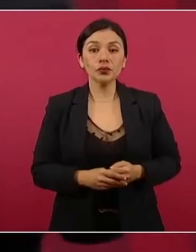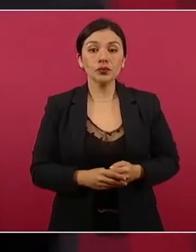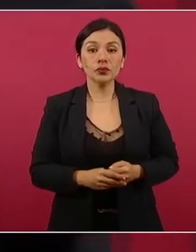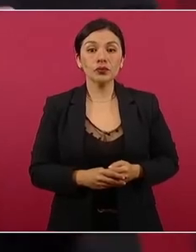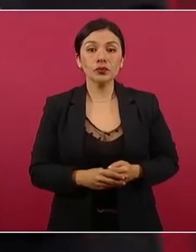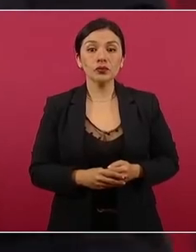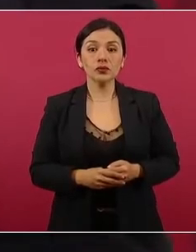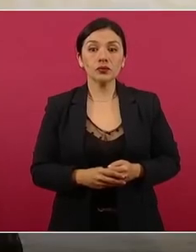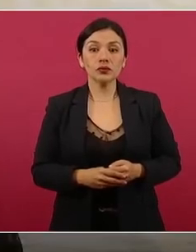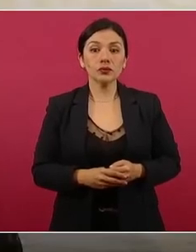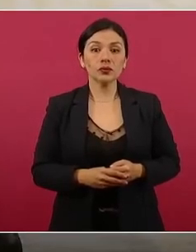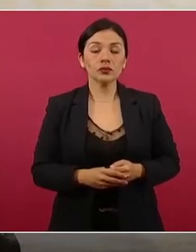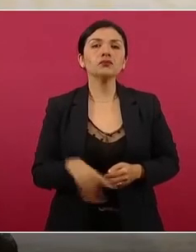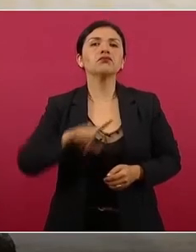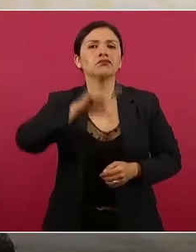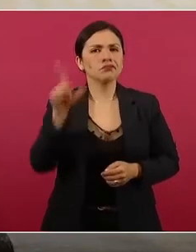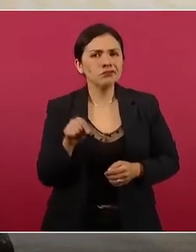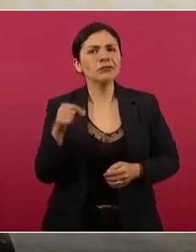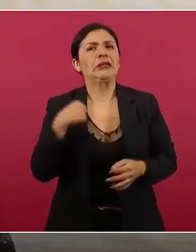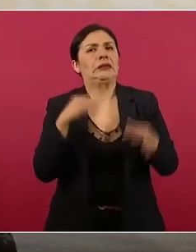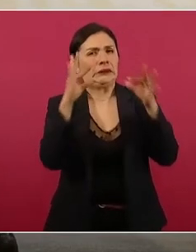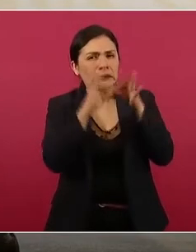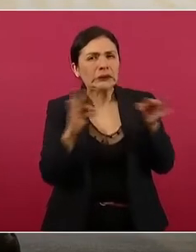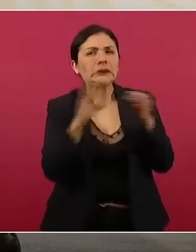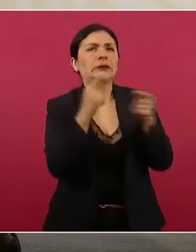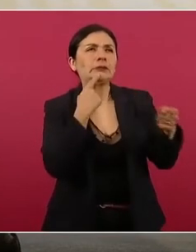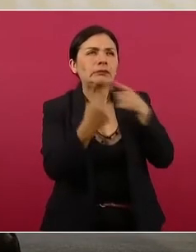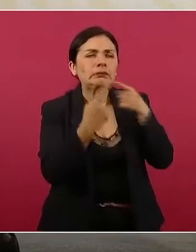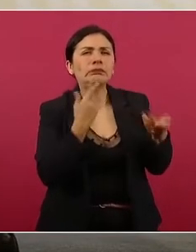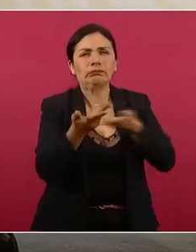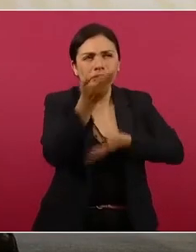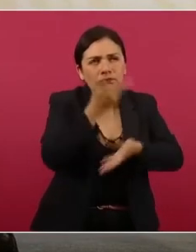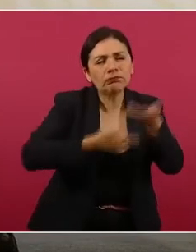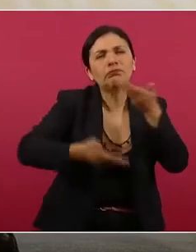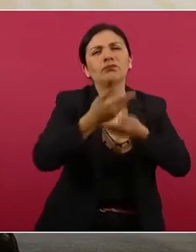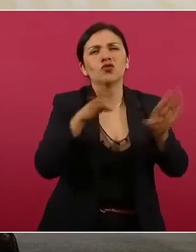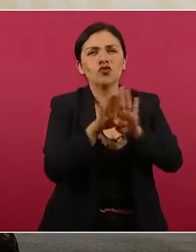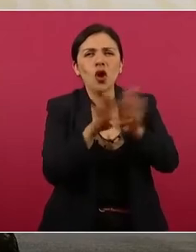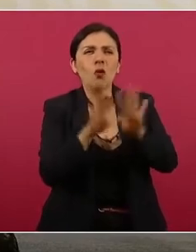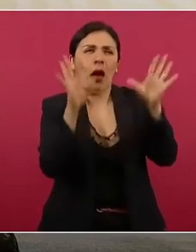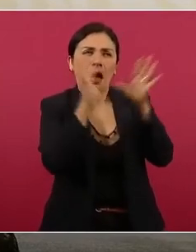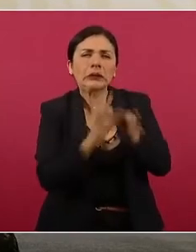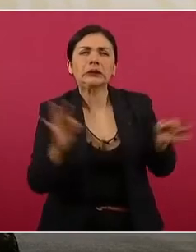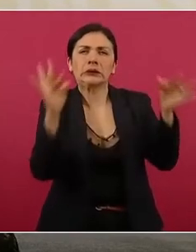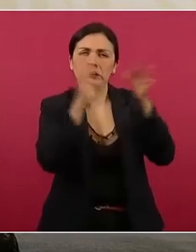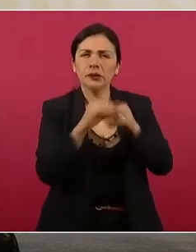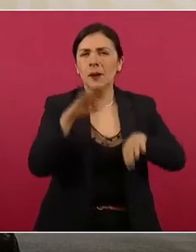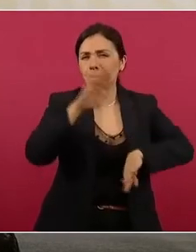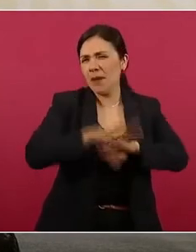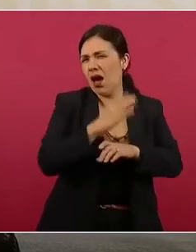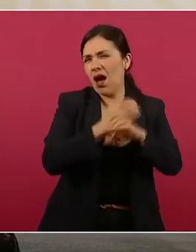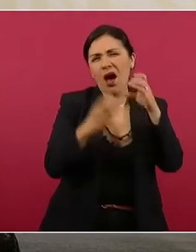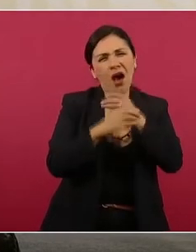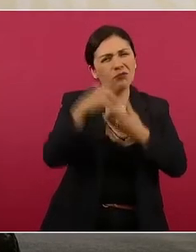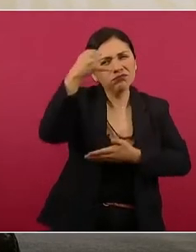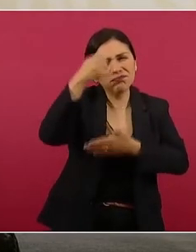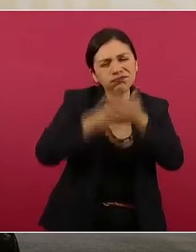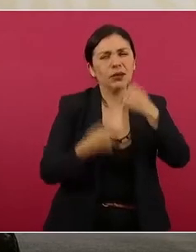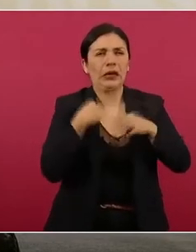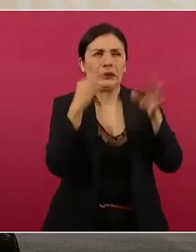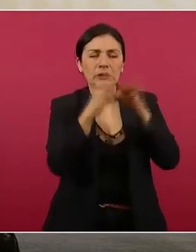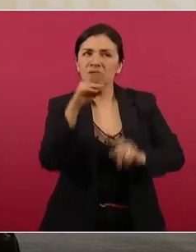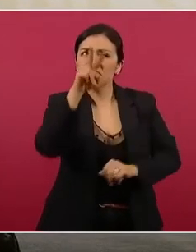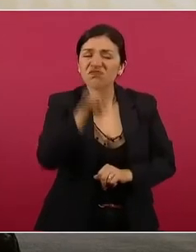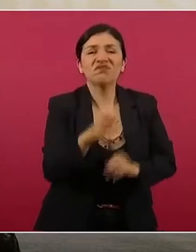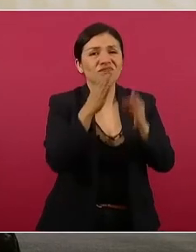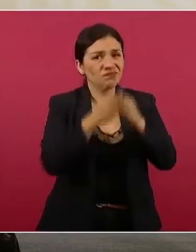se fue convenciendo, platicamos bastante, de que era muy